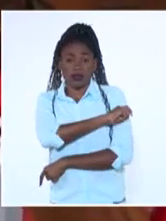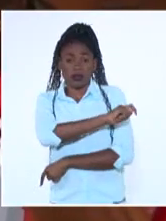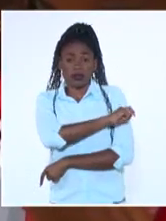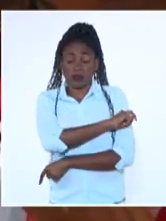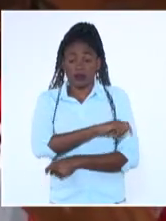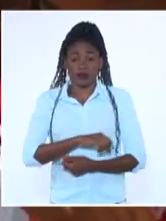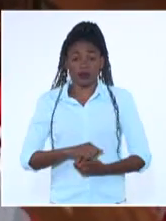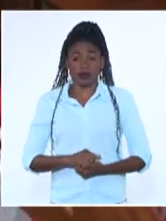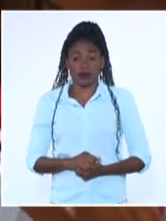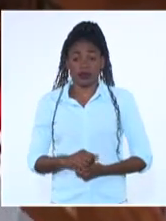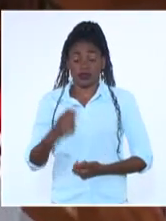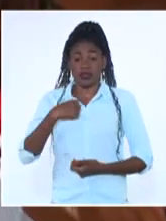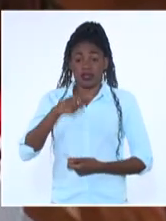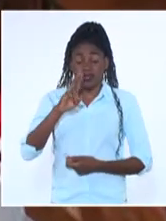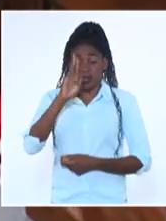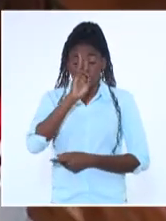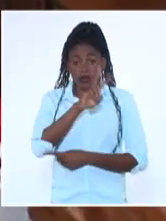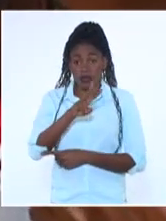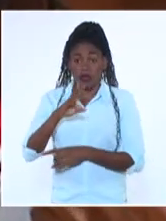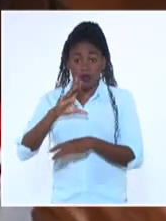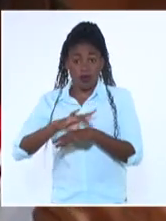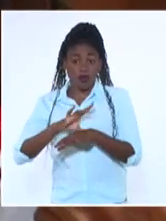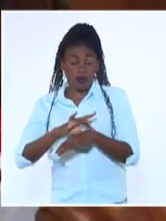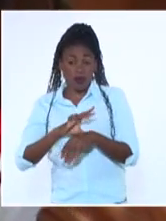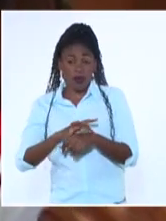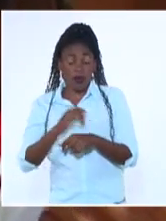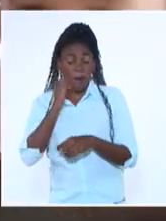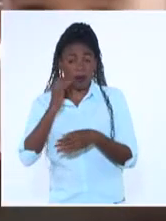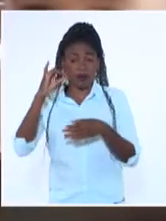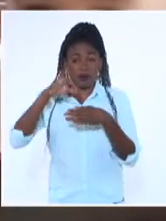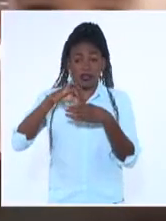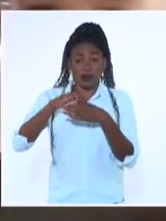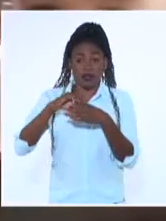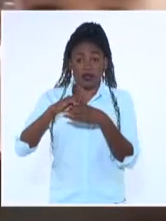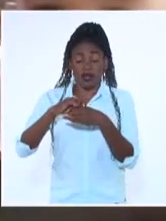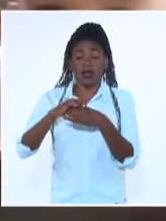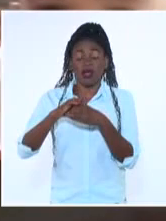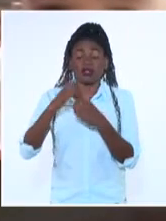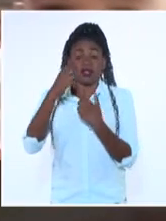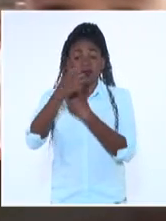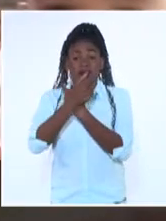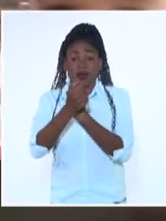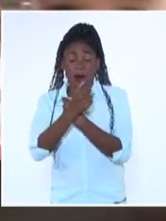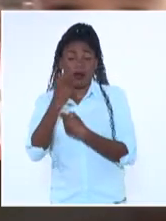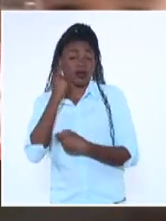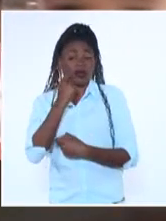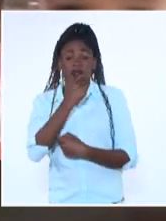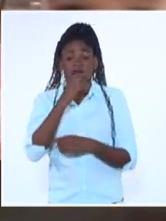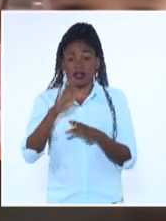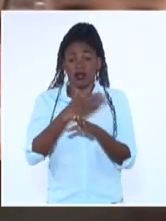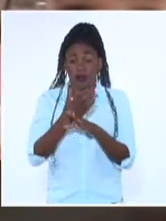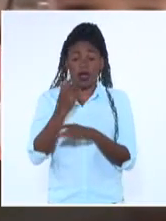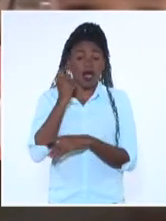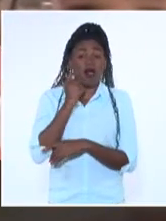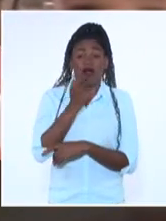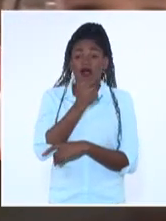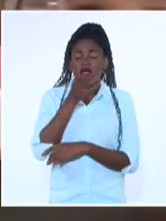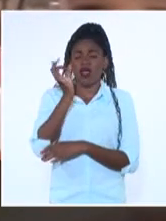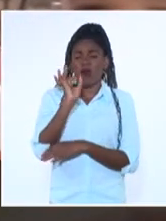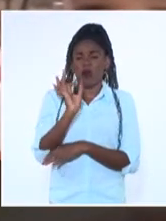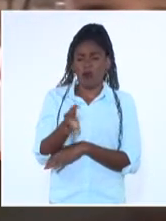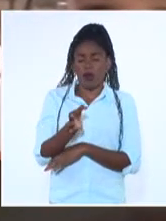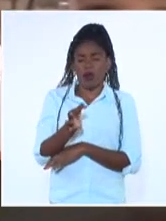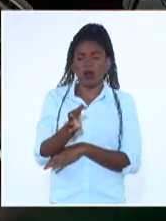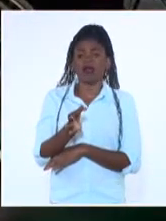El diagnóstico precojo de enfermedades, incluidas las lesiones potencialmente malignas a nivel del complejo bucal, también